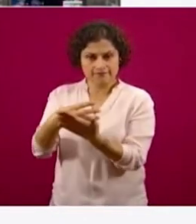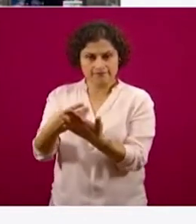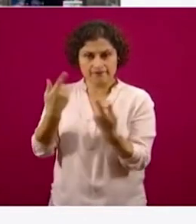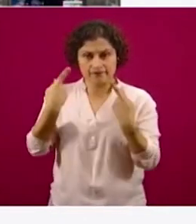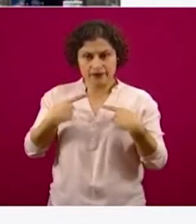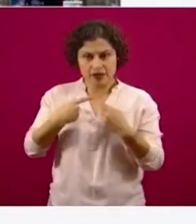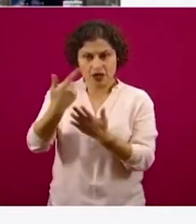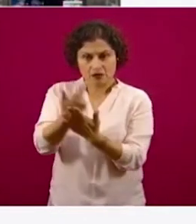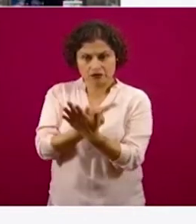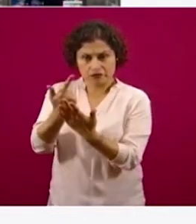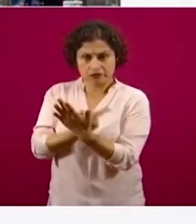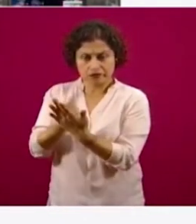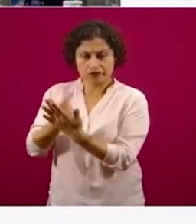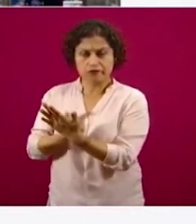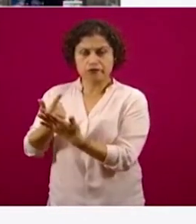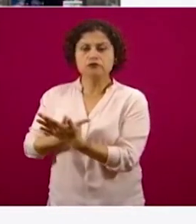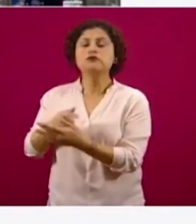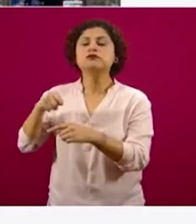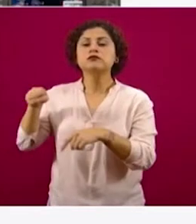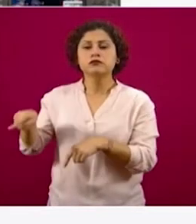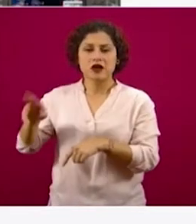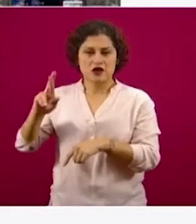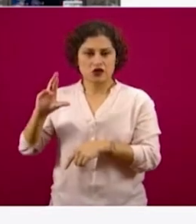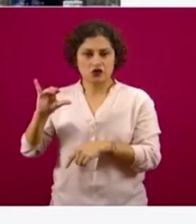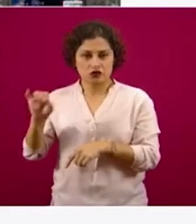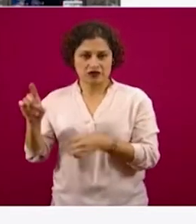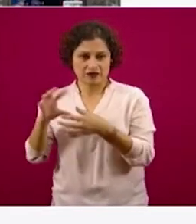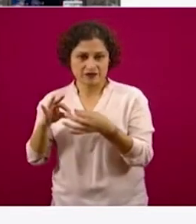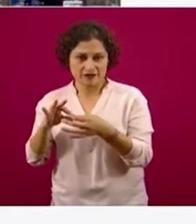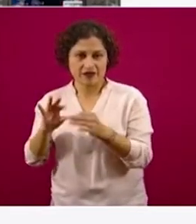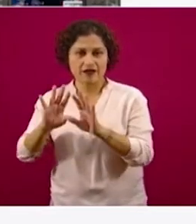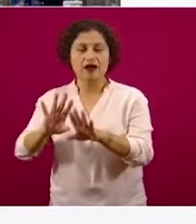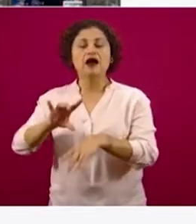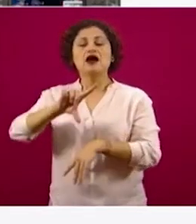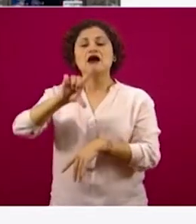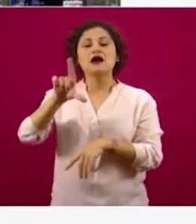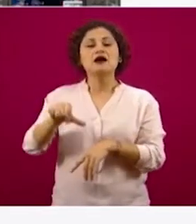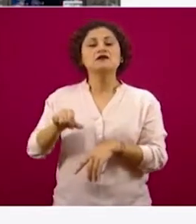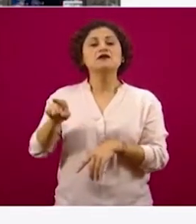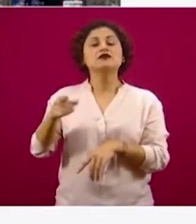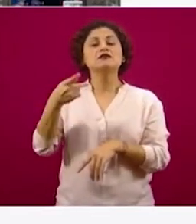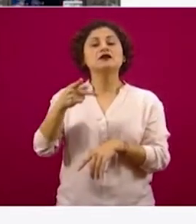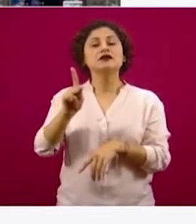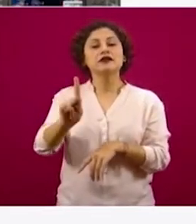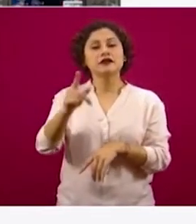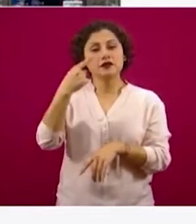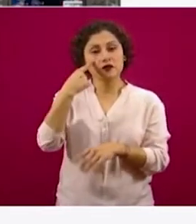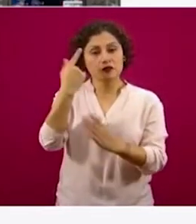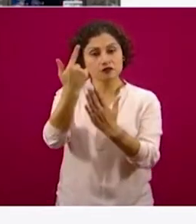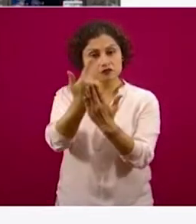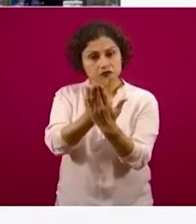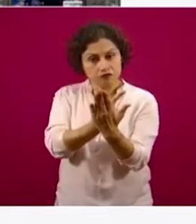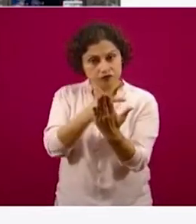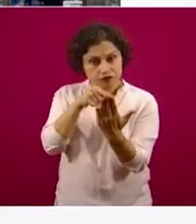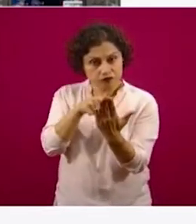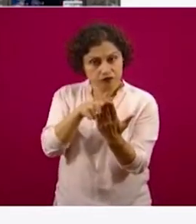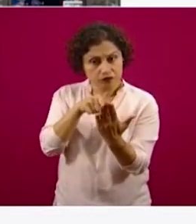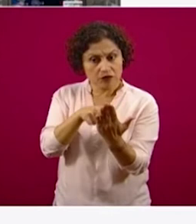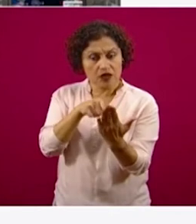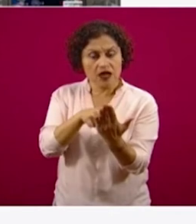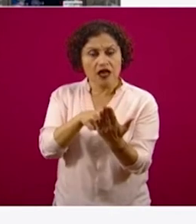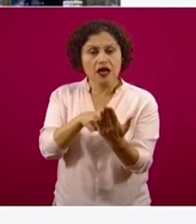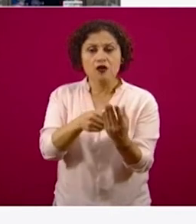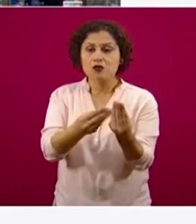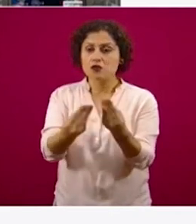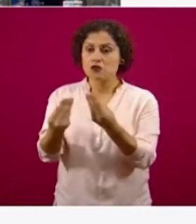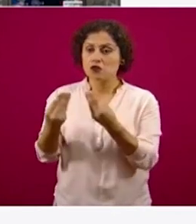nos va hablar Rocío, cómo hay un patrón más o menos definido, casi siempre está dominando el comercio.